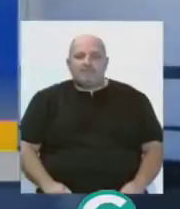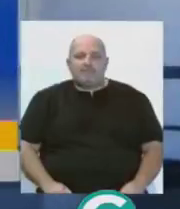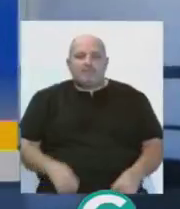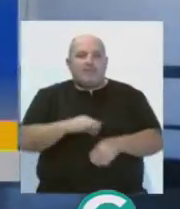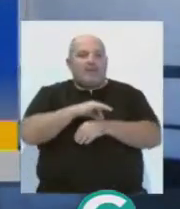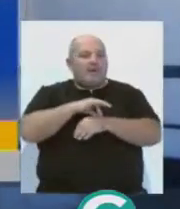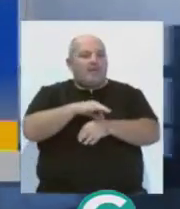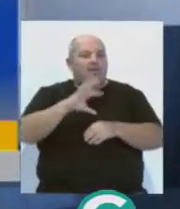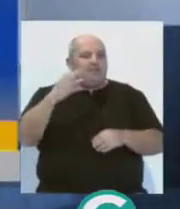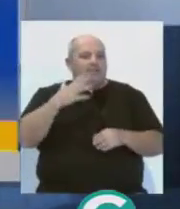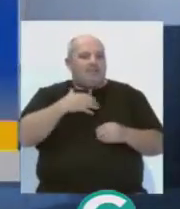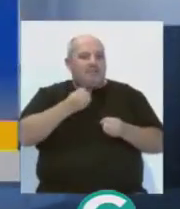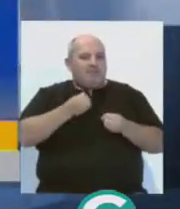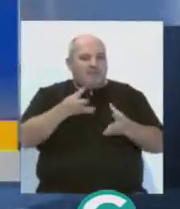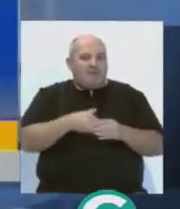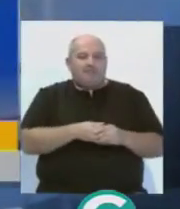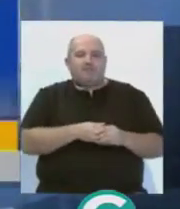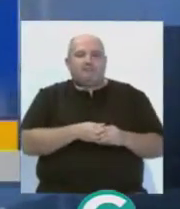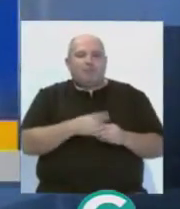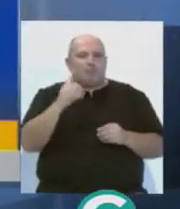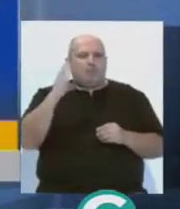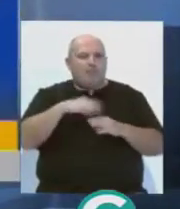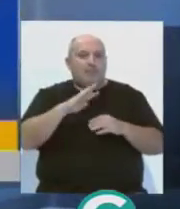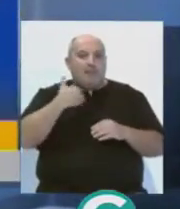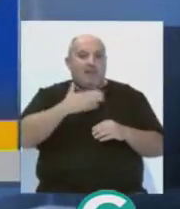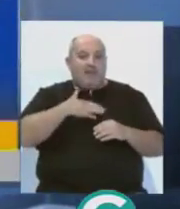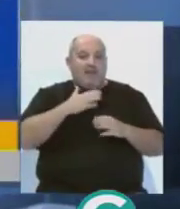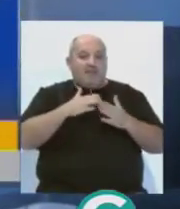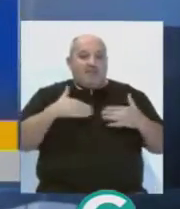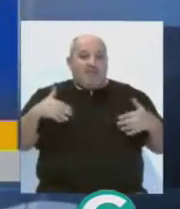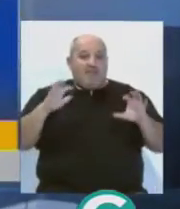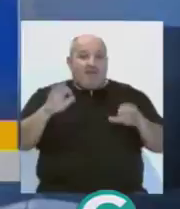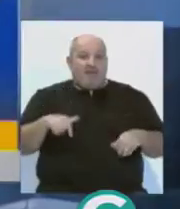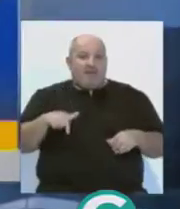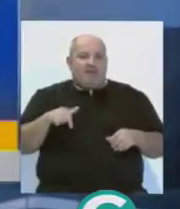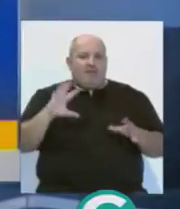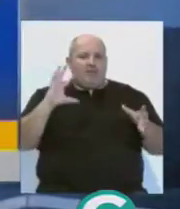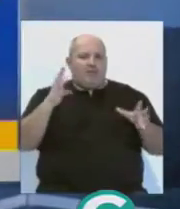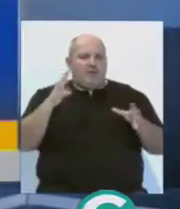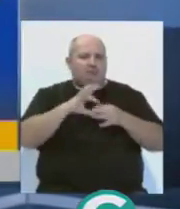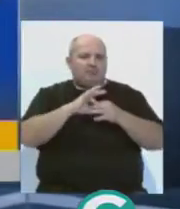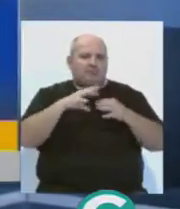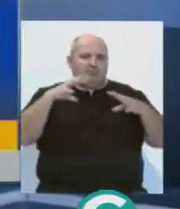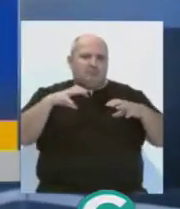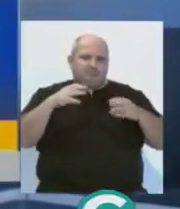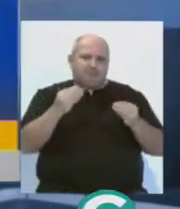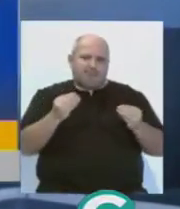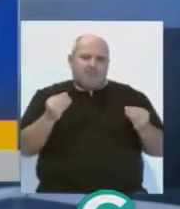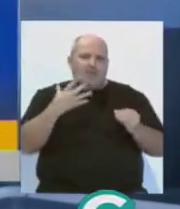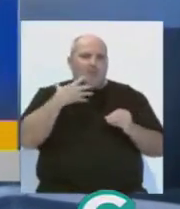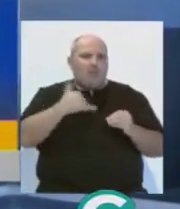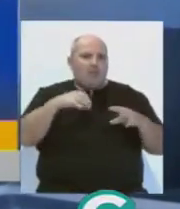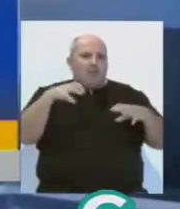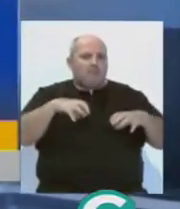La Agencia Estatal de Meteorología informa, de un tiempo para mañana en la bahía de Cádiz de cielos parcialmente cubiertos y con